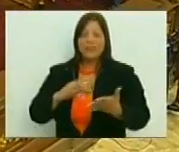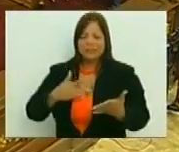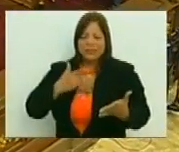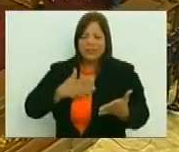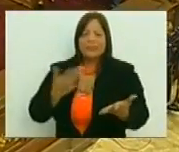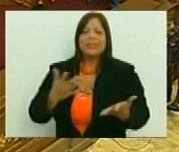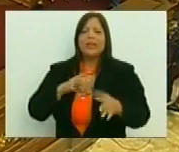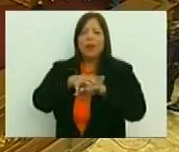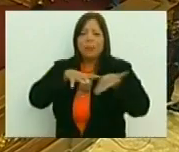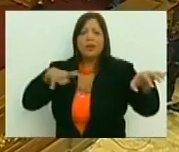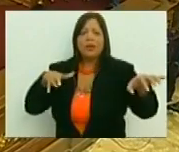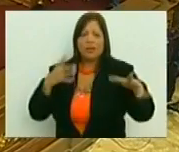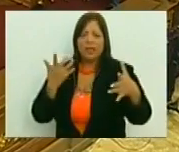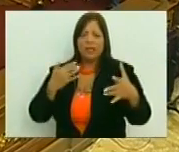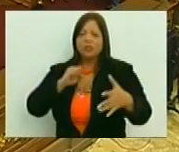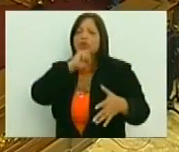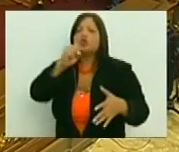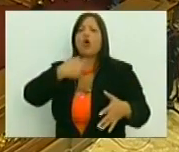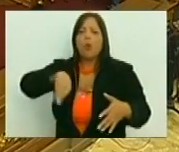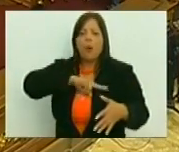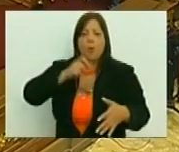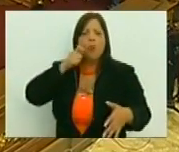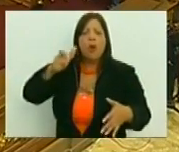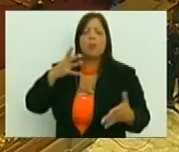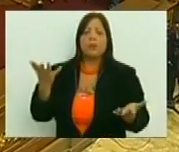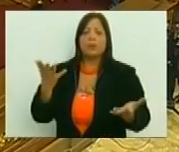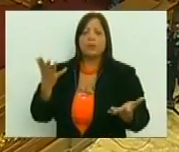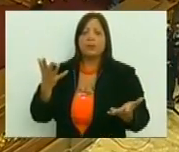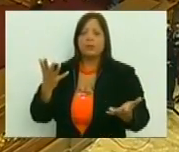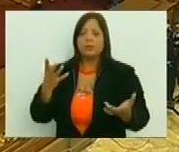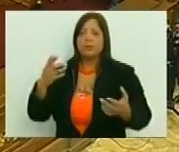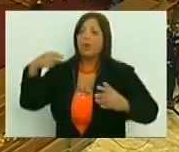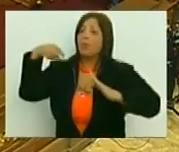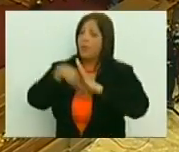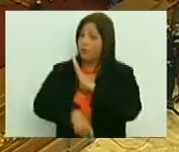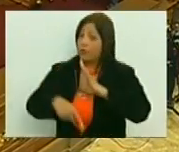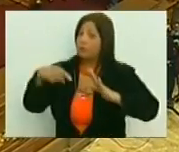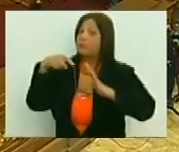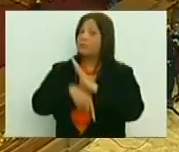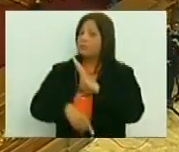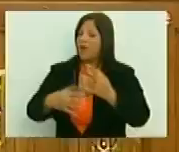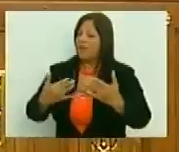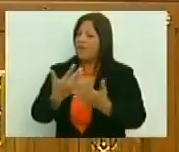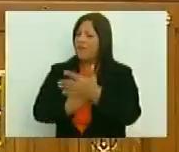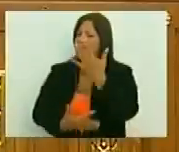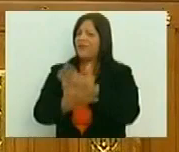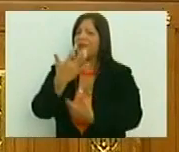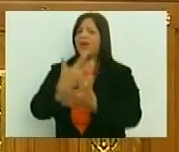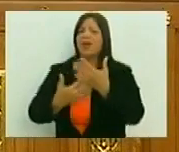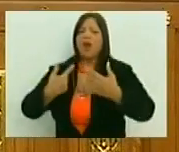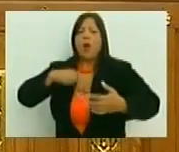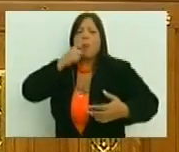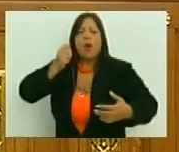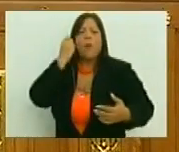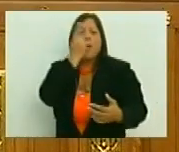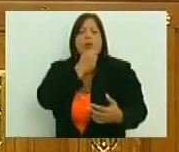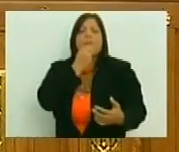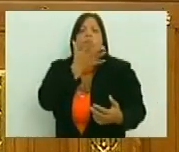sentir colectivo, de lo que somos como pueblo, ahondar y revivir, la fibra del pueblo hermoso, somos,